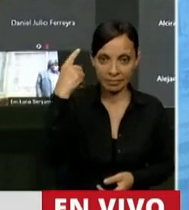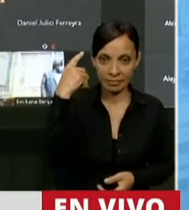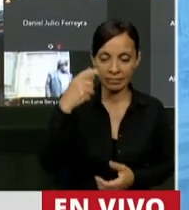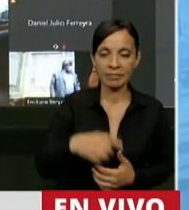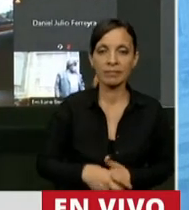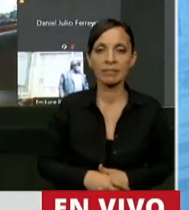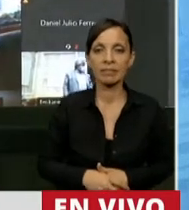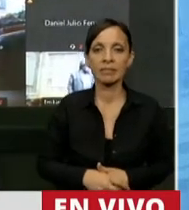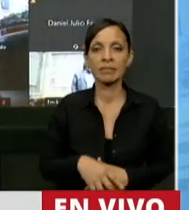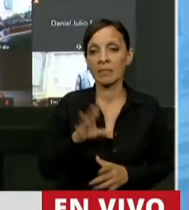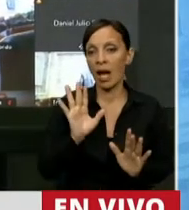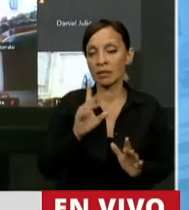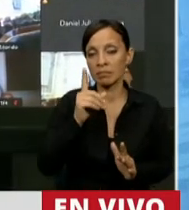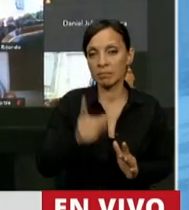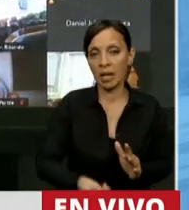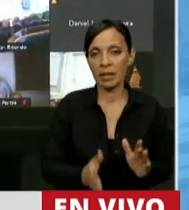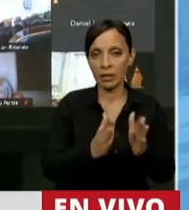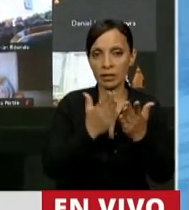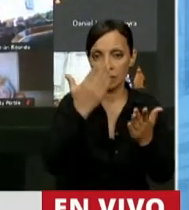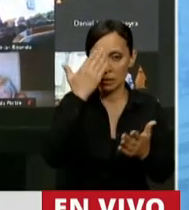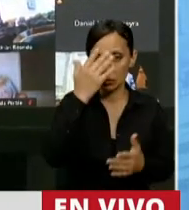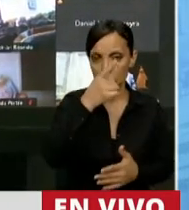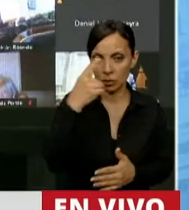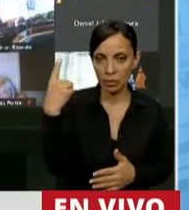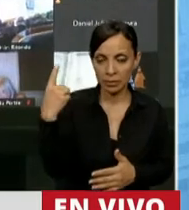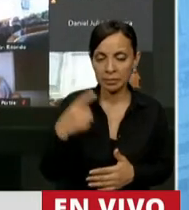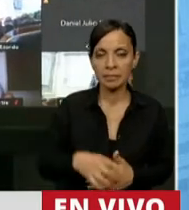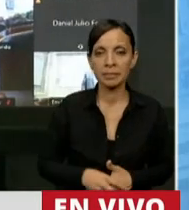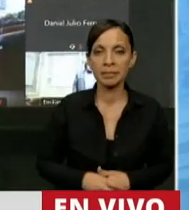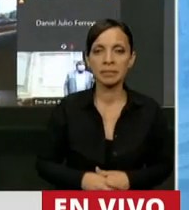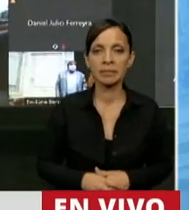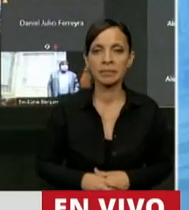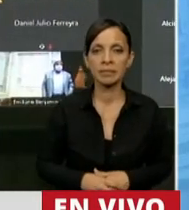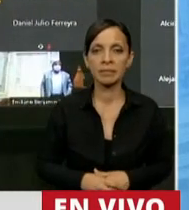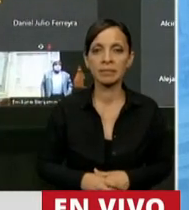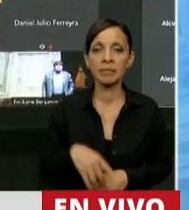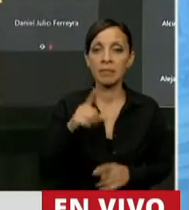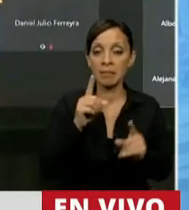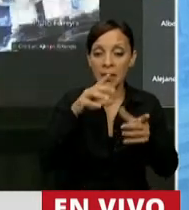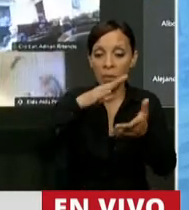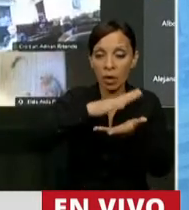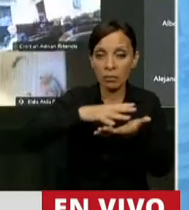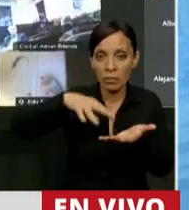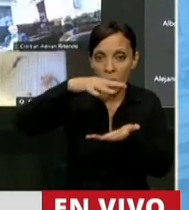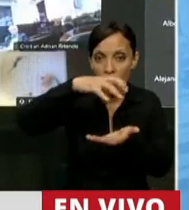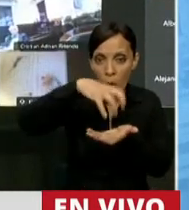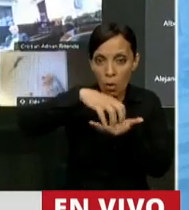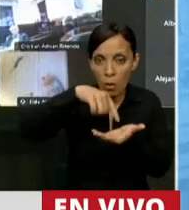marca la Constitución Argentina, es el lugar donde deben darse las discusiones